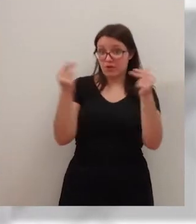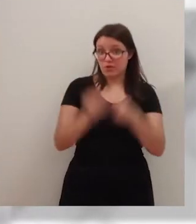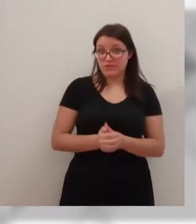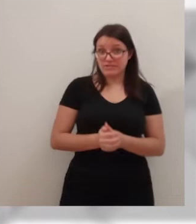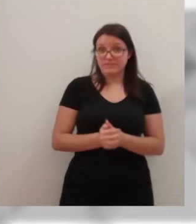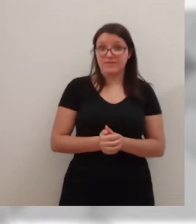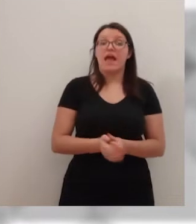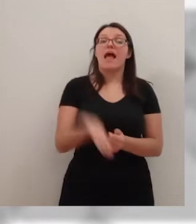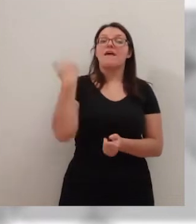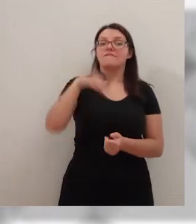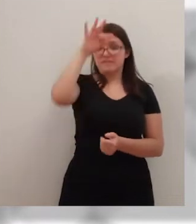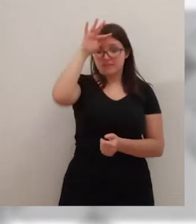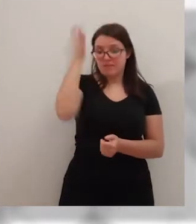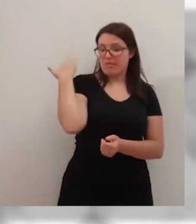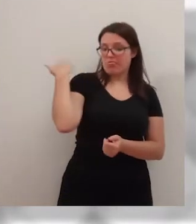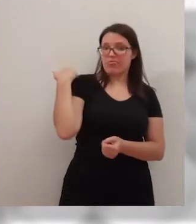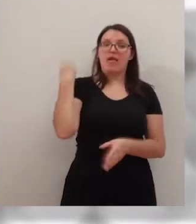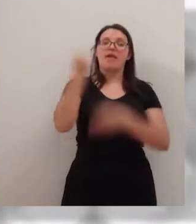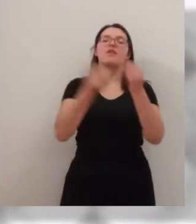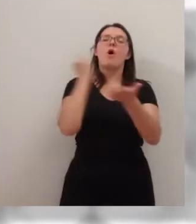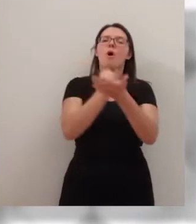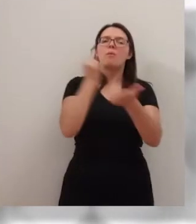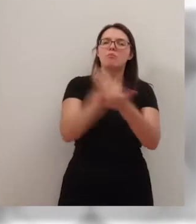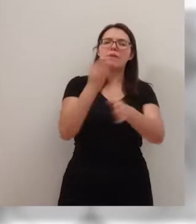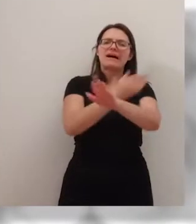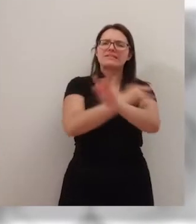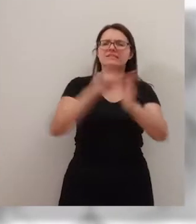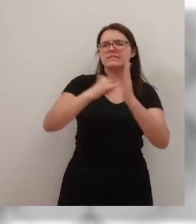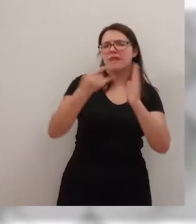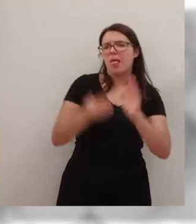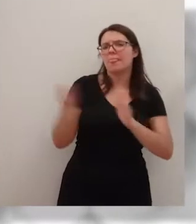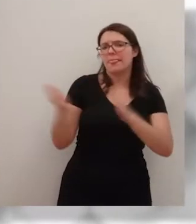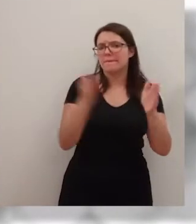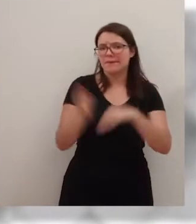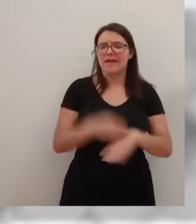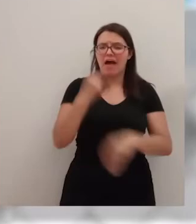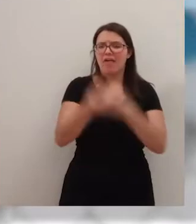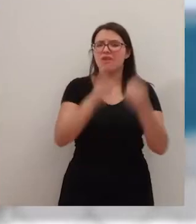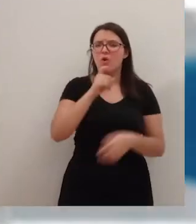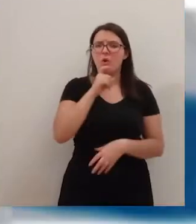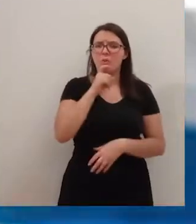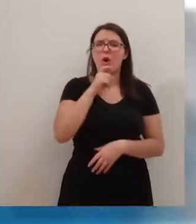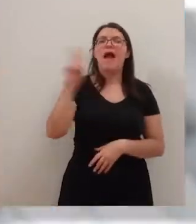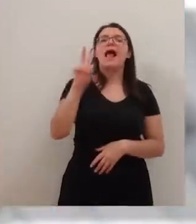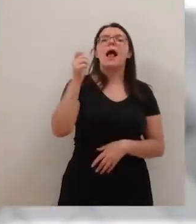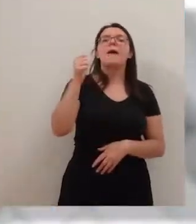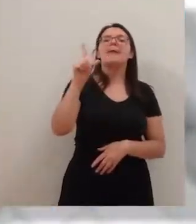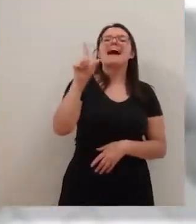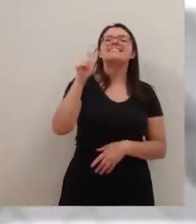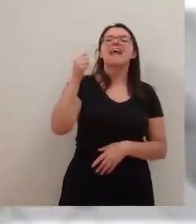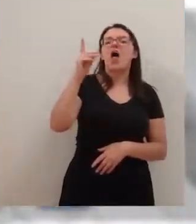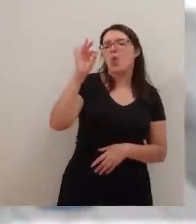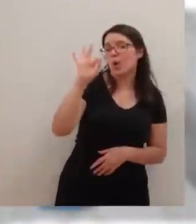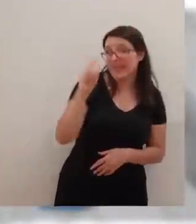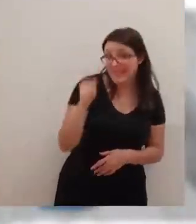durante el pasado fin de semana una nueva prueba de pretemporada. El equipo de Raúl Llona lo hizo enfrentándose al Valladolid B en un